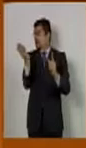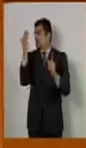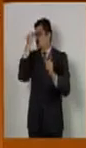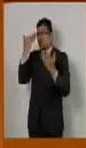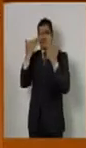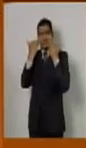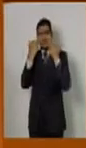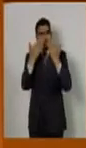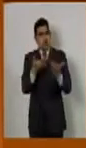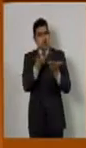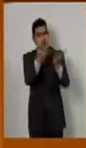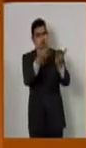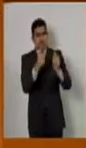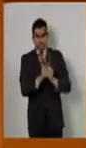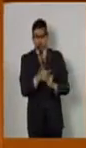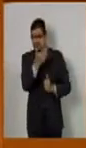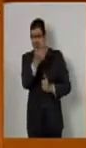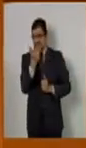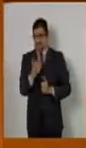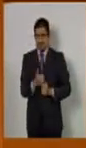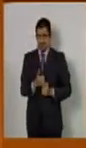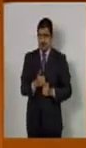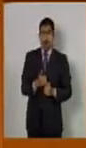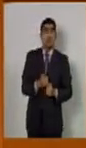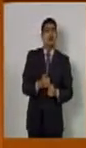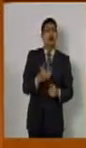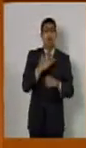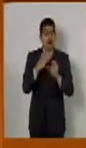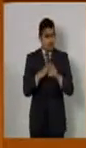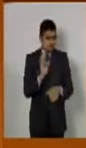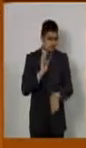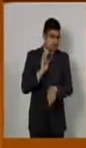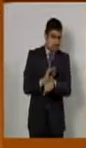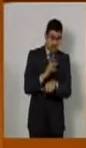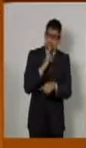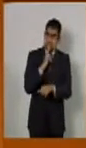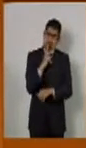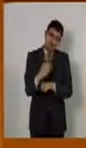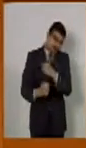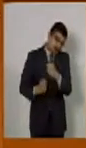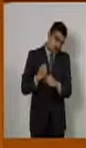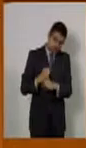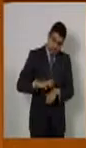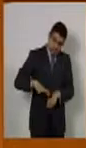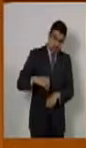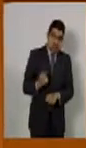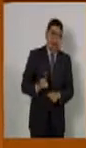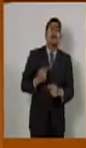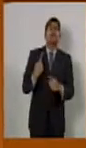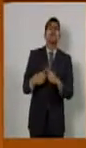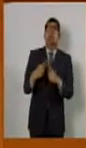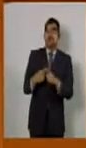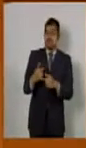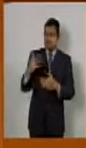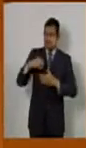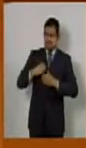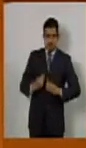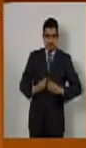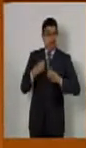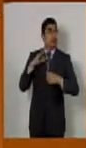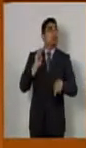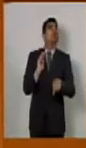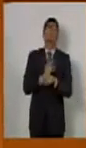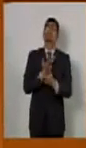evidenciado que no hay batalla más noble y vital para el ser humano que la de defender sus medios de vida,